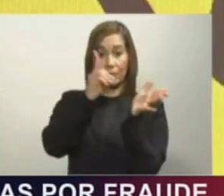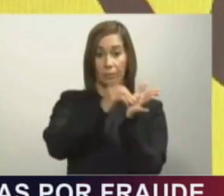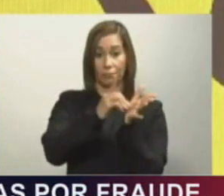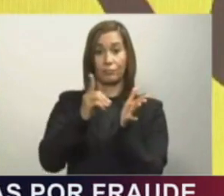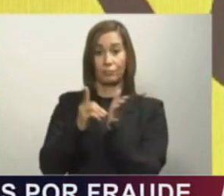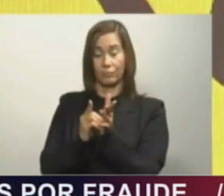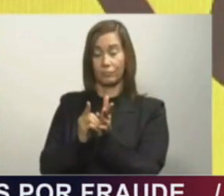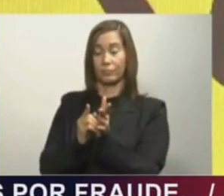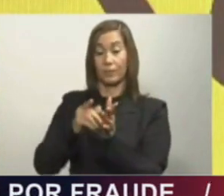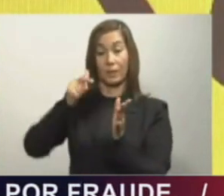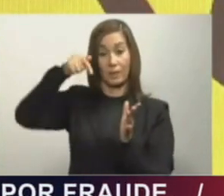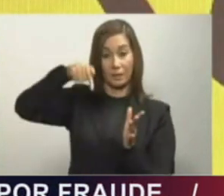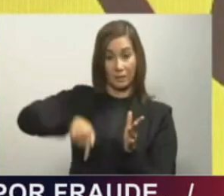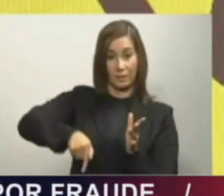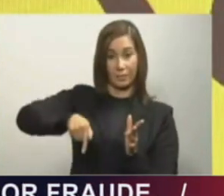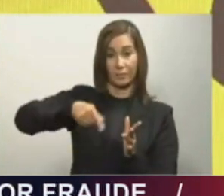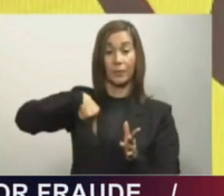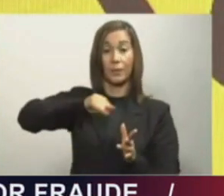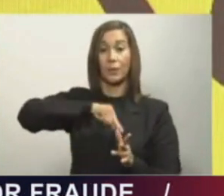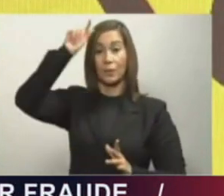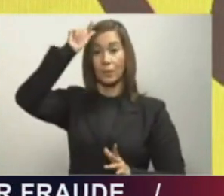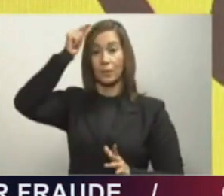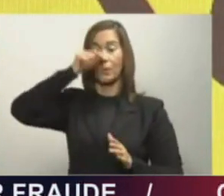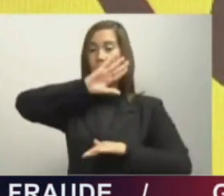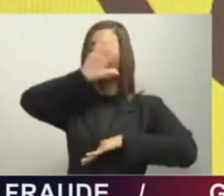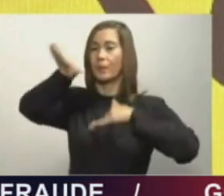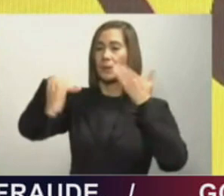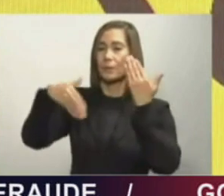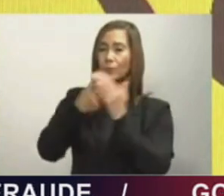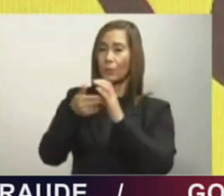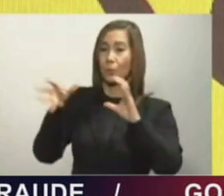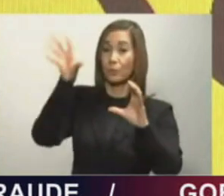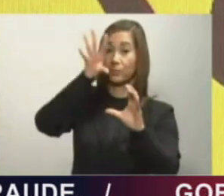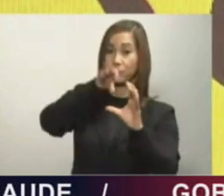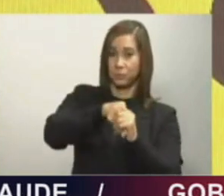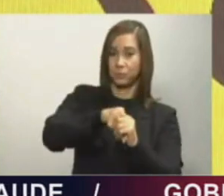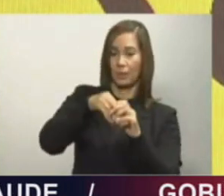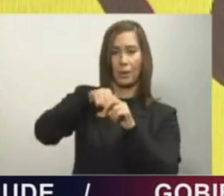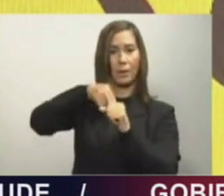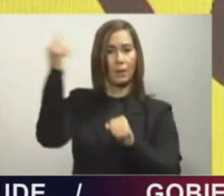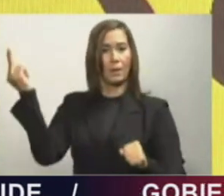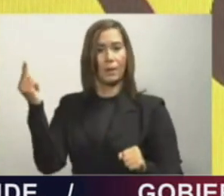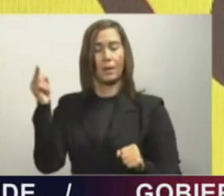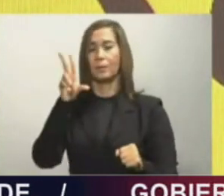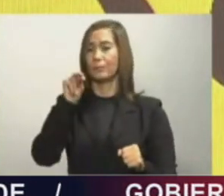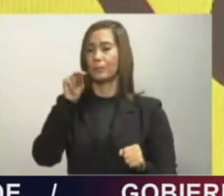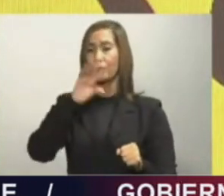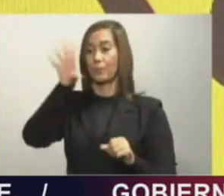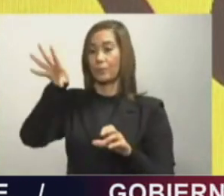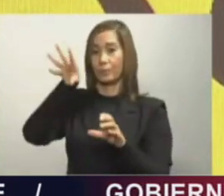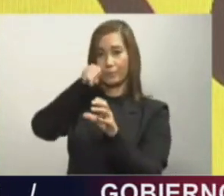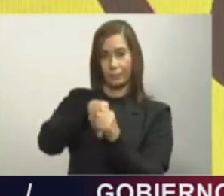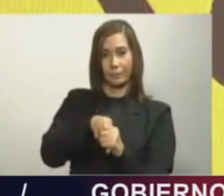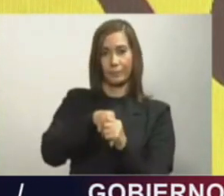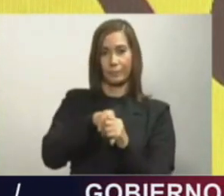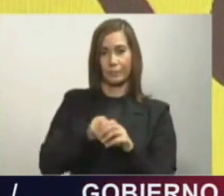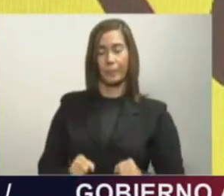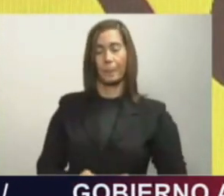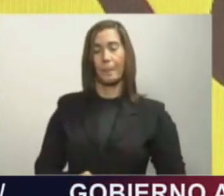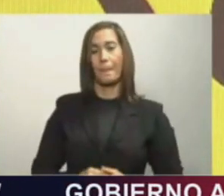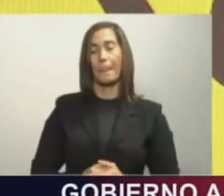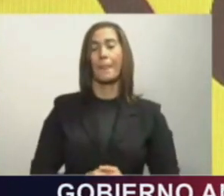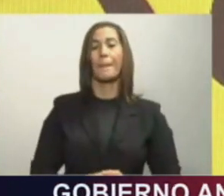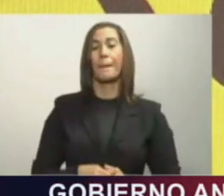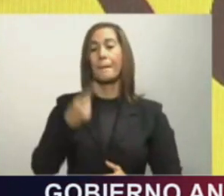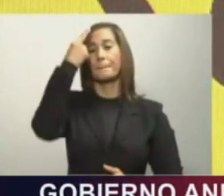es de todos y para todos, sin exclusión y sin excepción. Por eso,